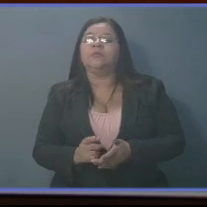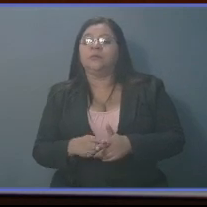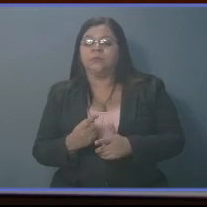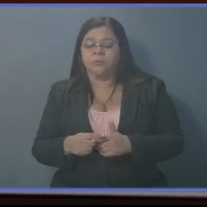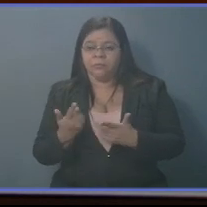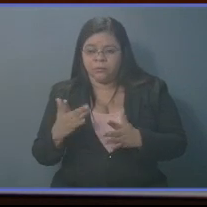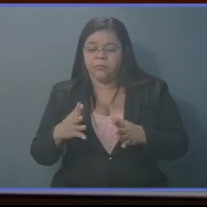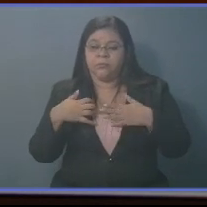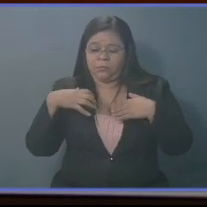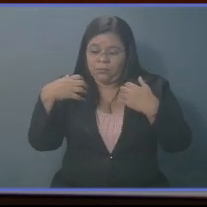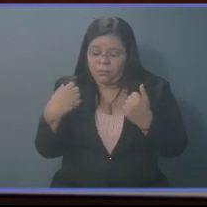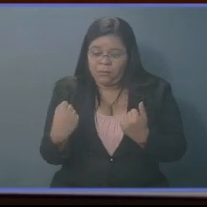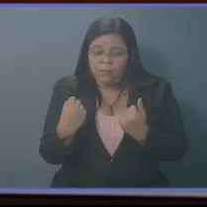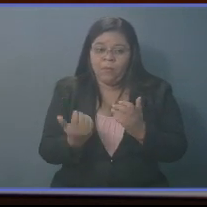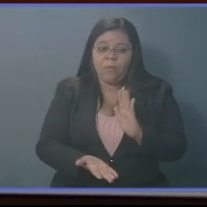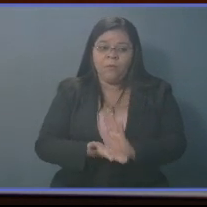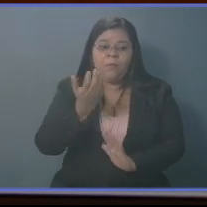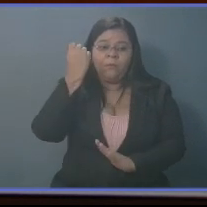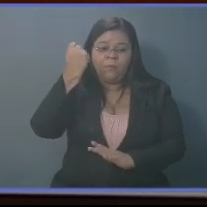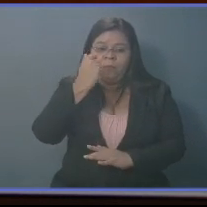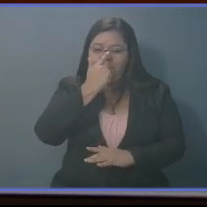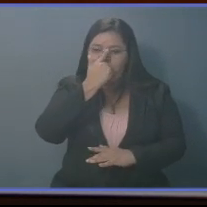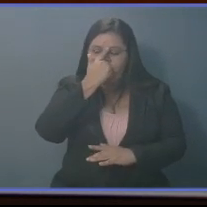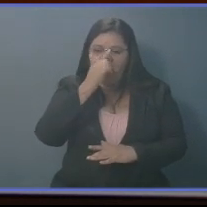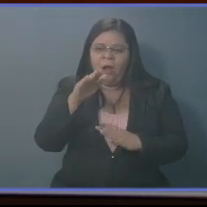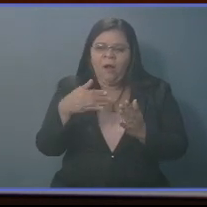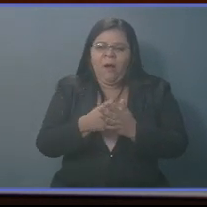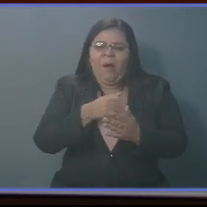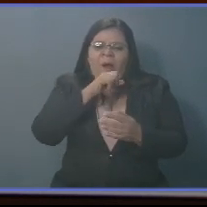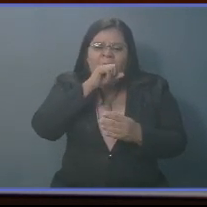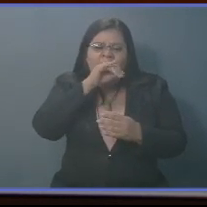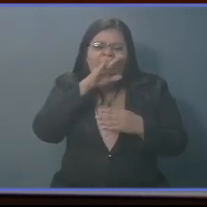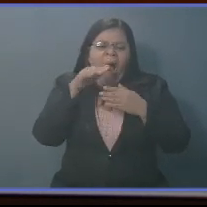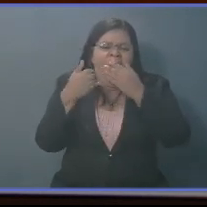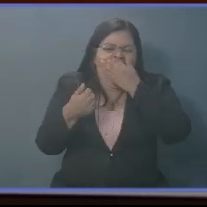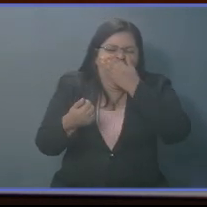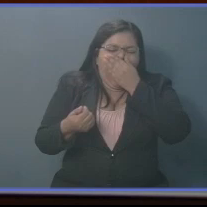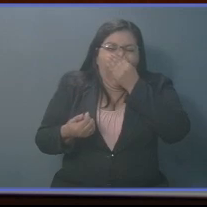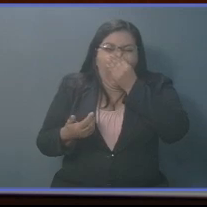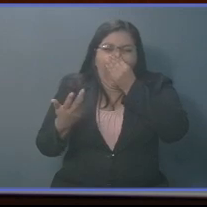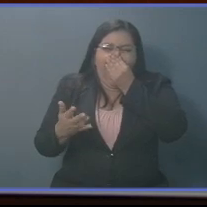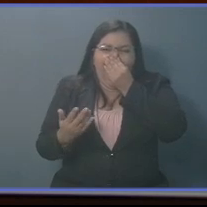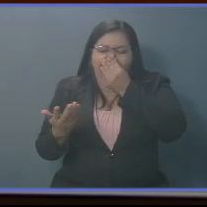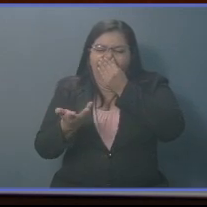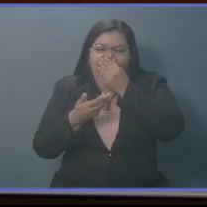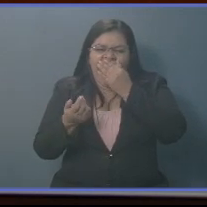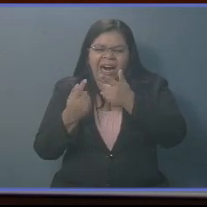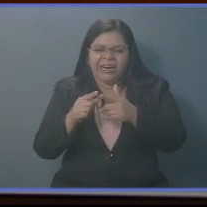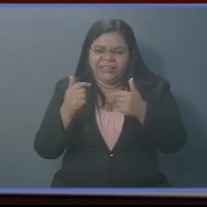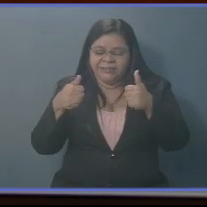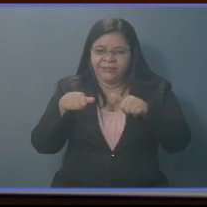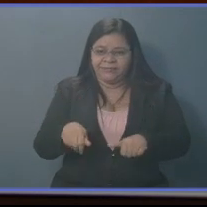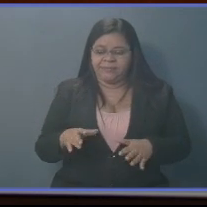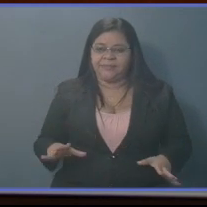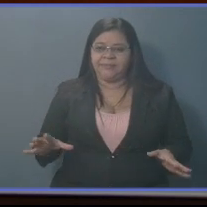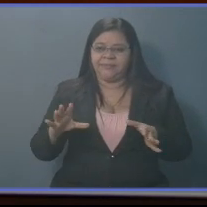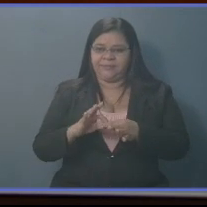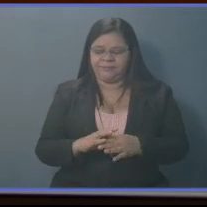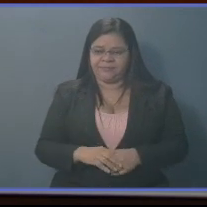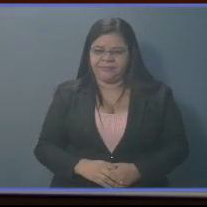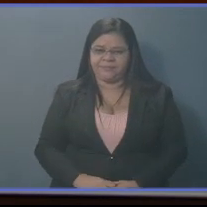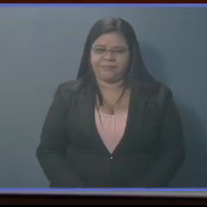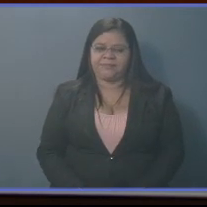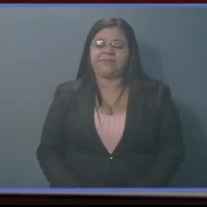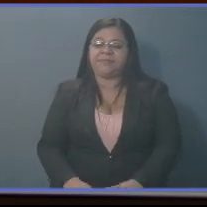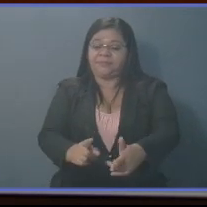principal y tema central de esta ley. Esta no es una